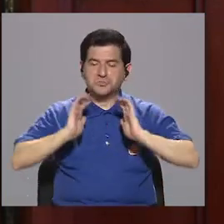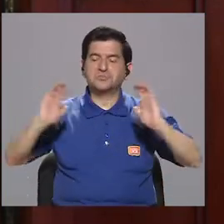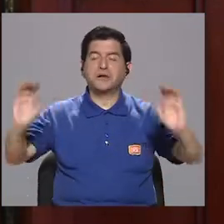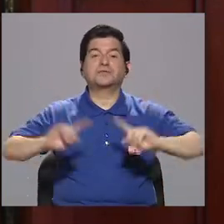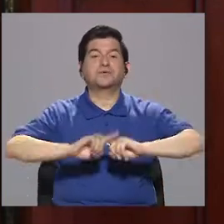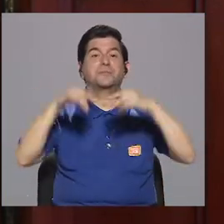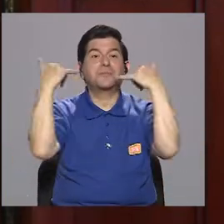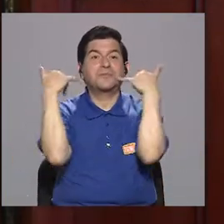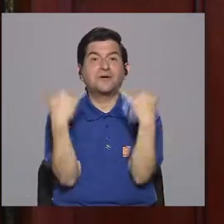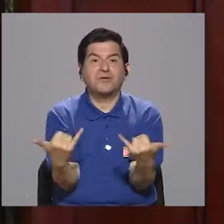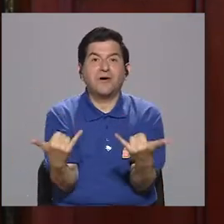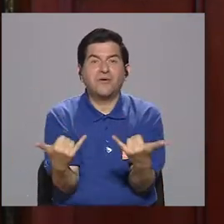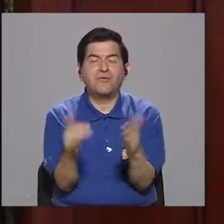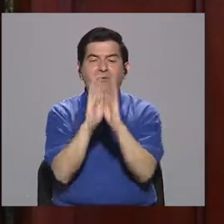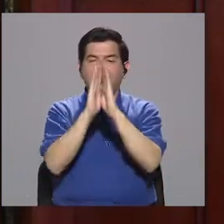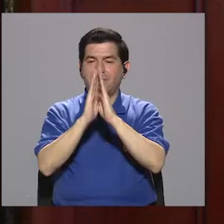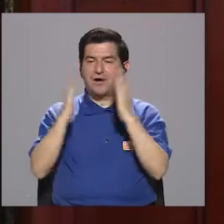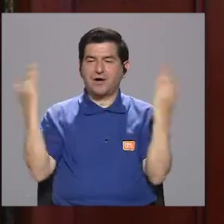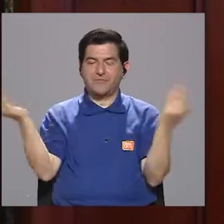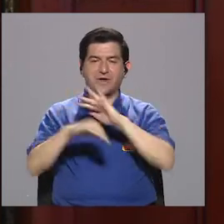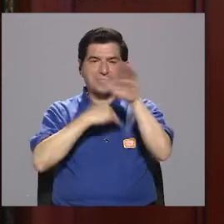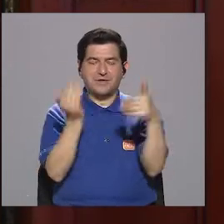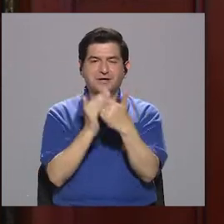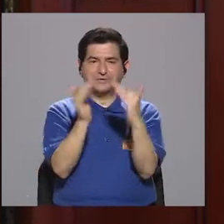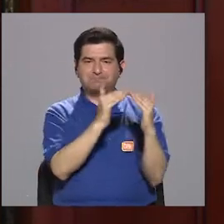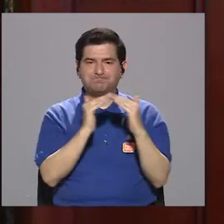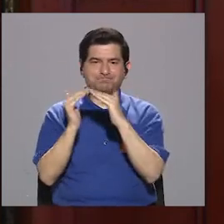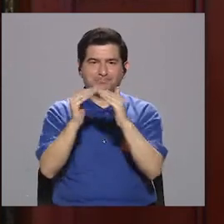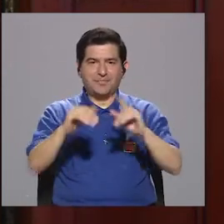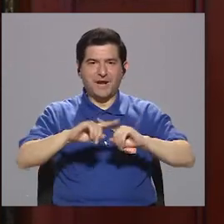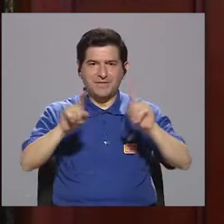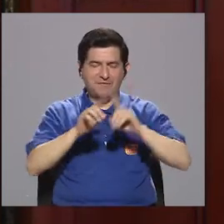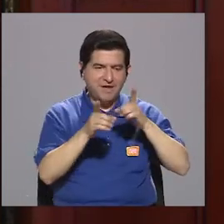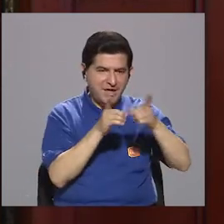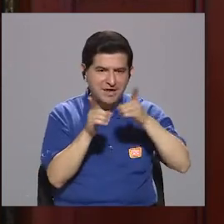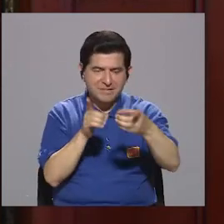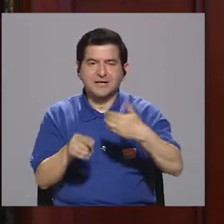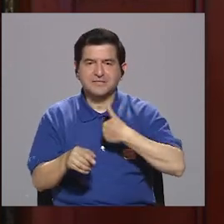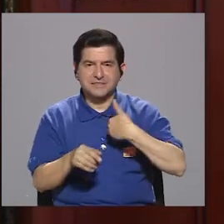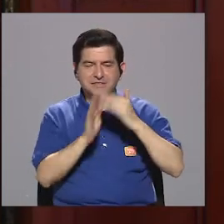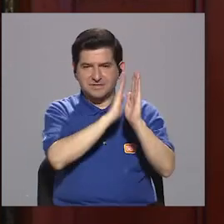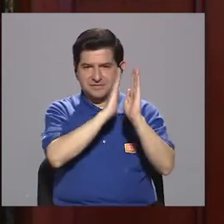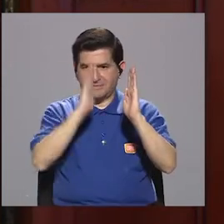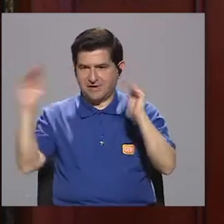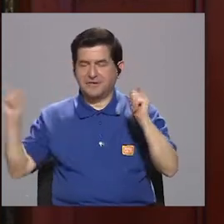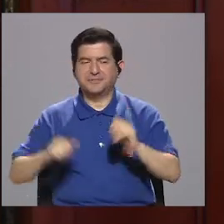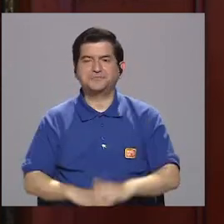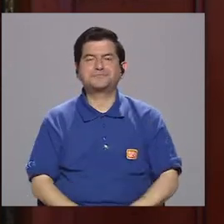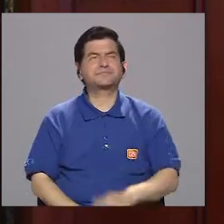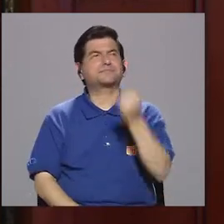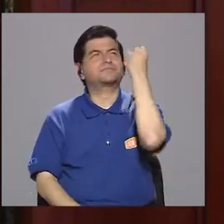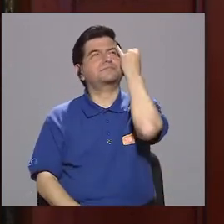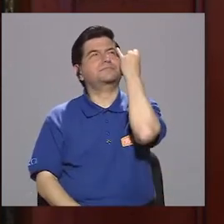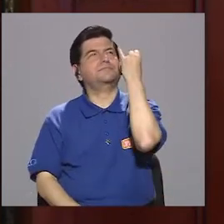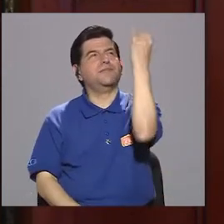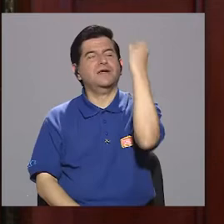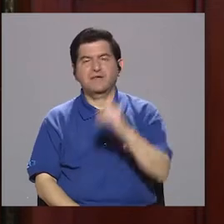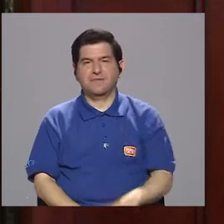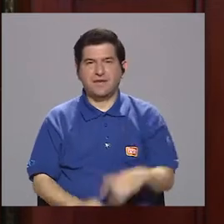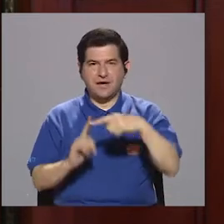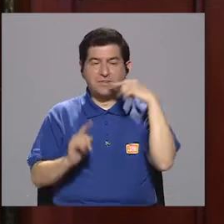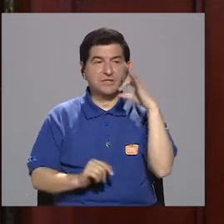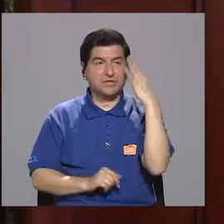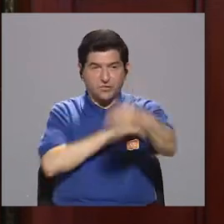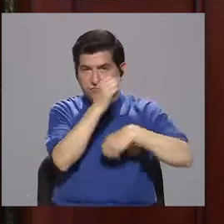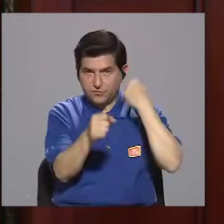niños, pero ya ahora están abiertas a toda la población en los distritos donde tenemos las bibliotecas. Y la idea es, a